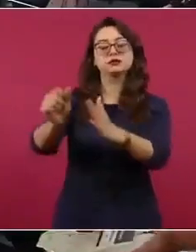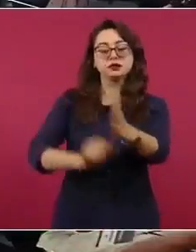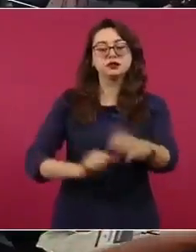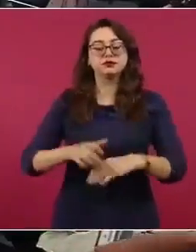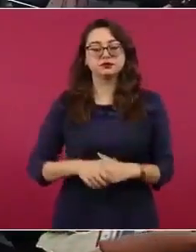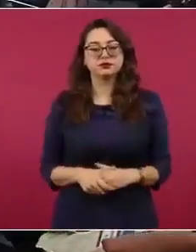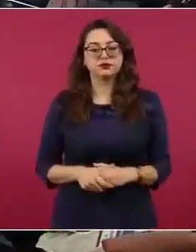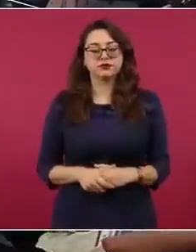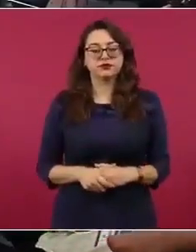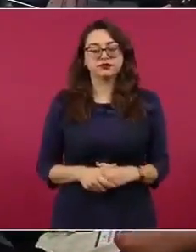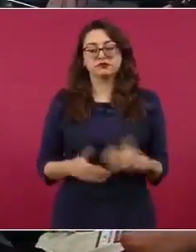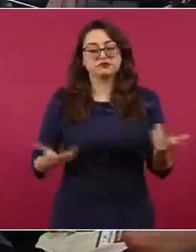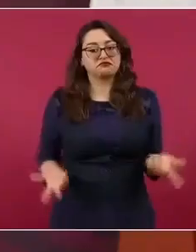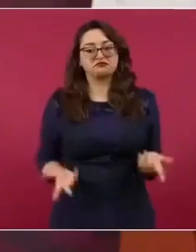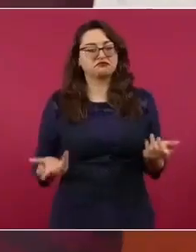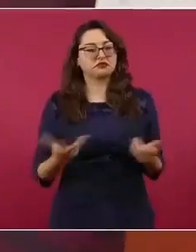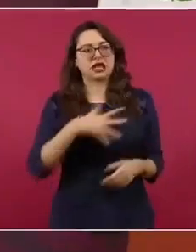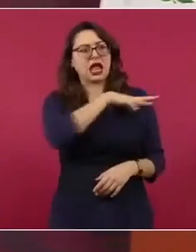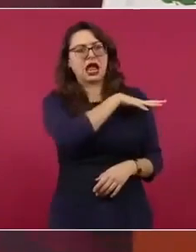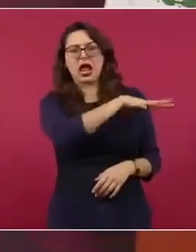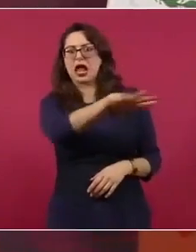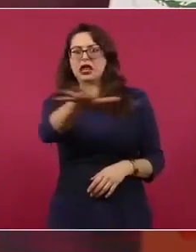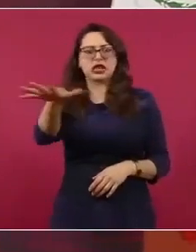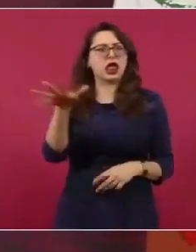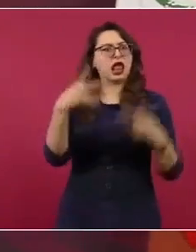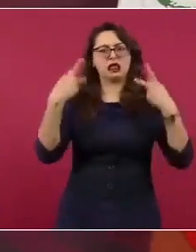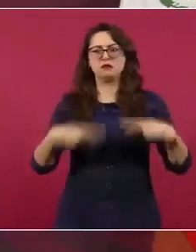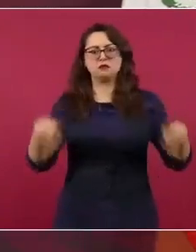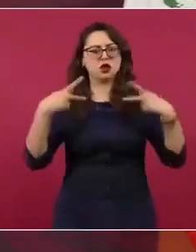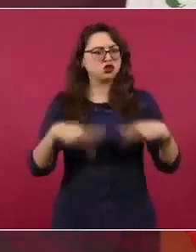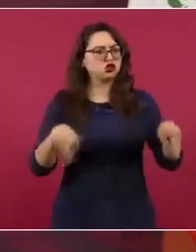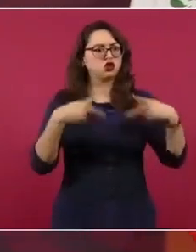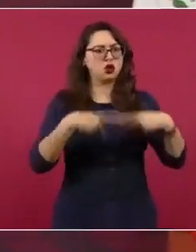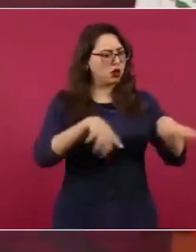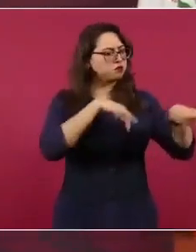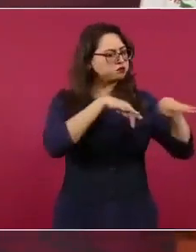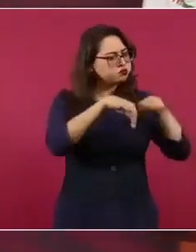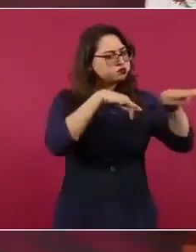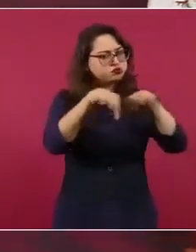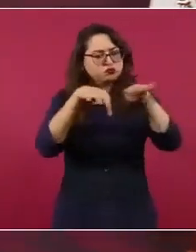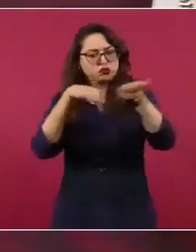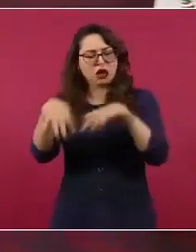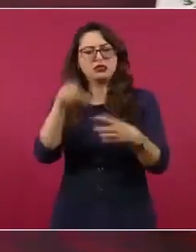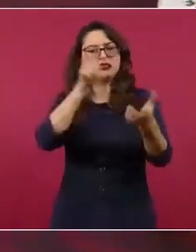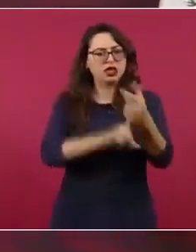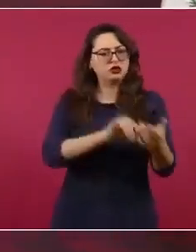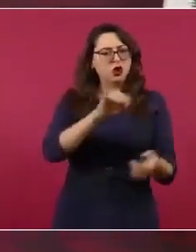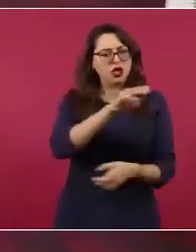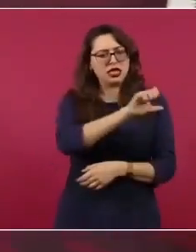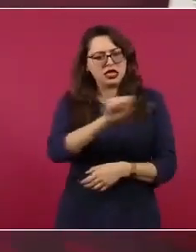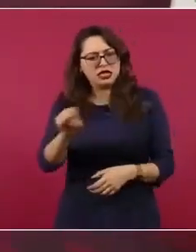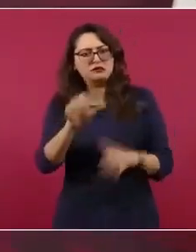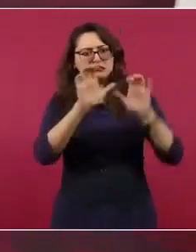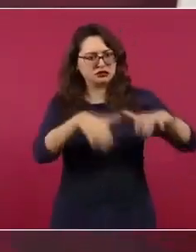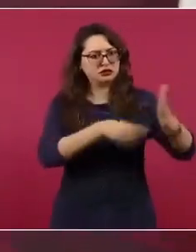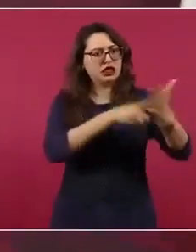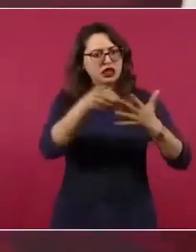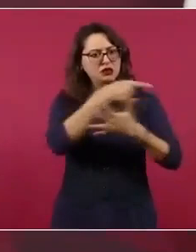Van a ganar lo mismo que gana un trabajador en promedio de los que están inscritos en el Seguro Social.